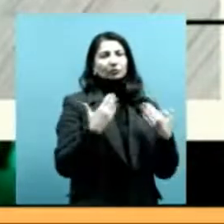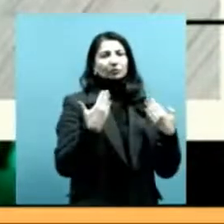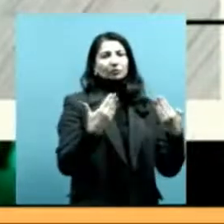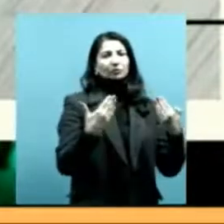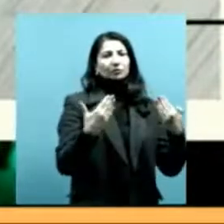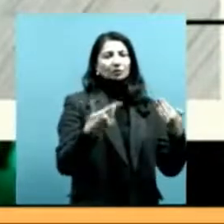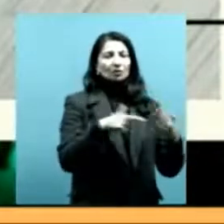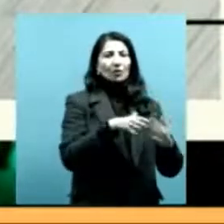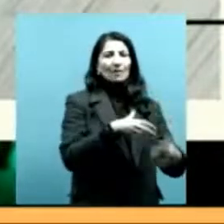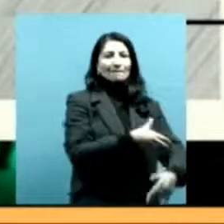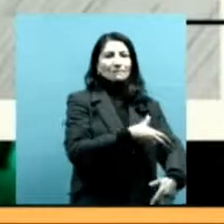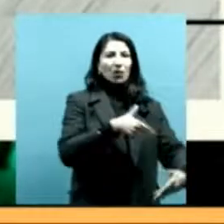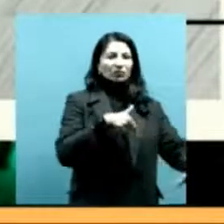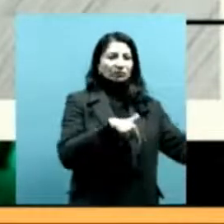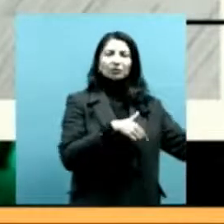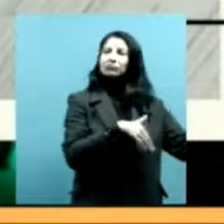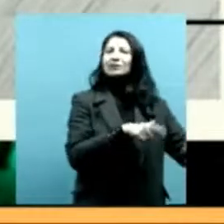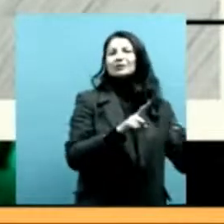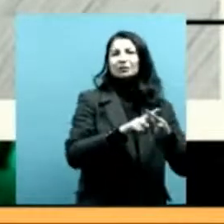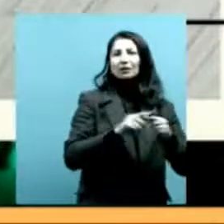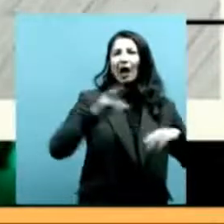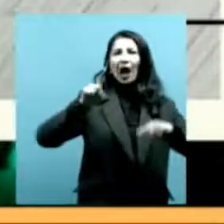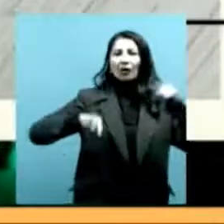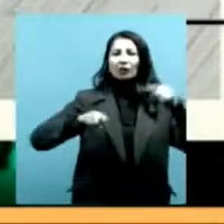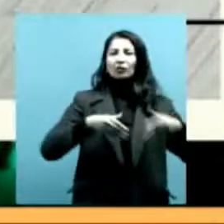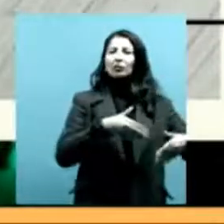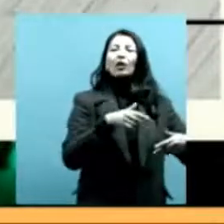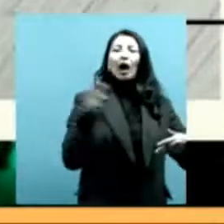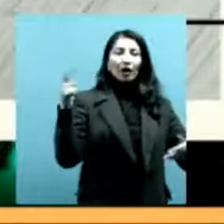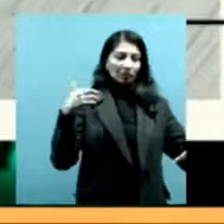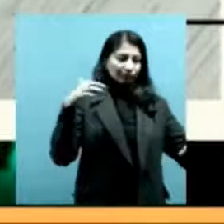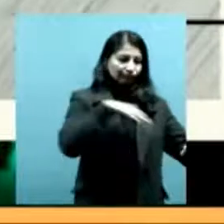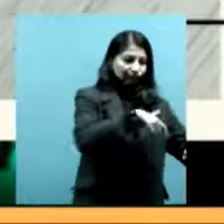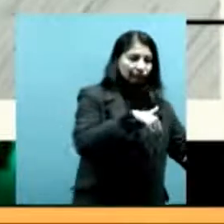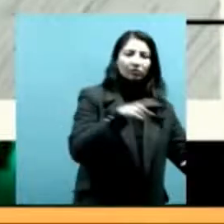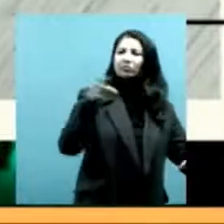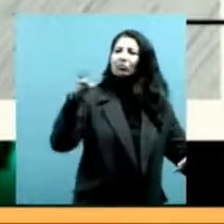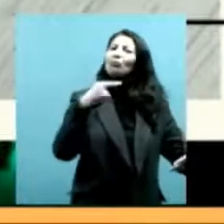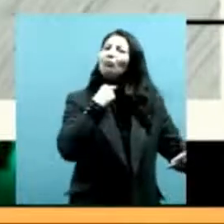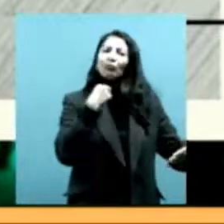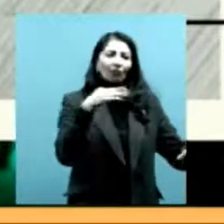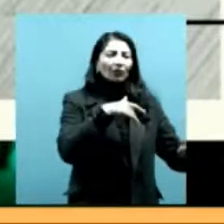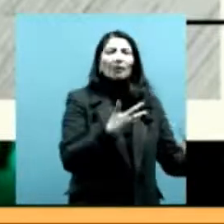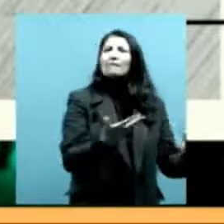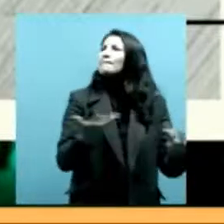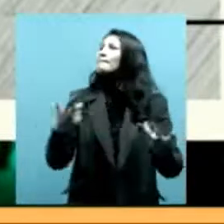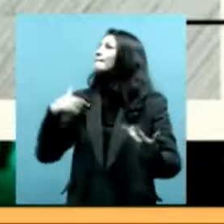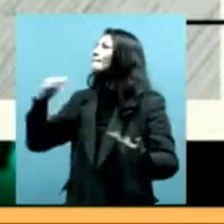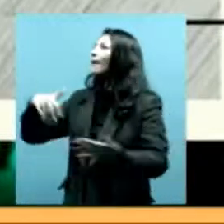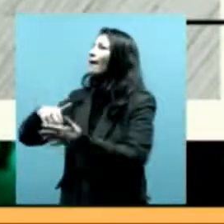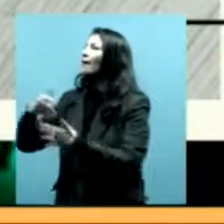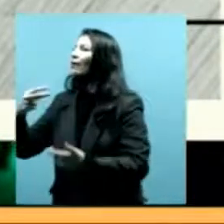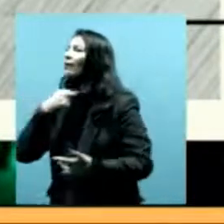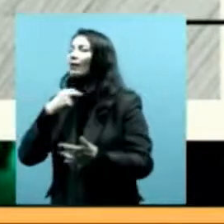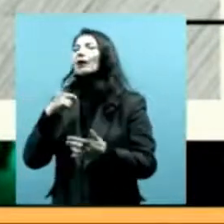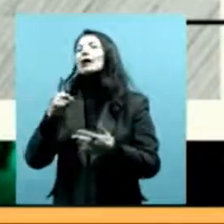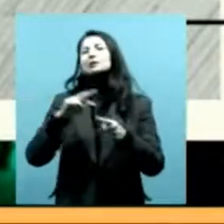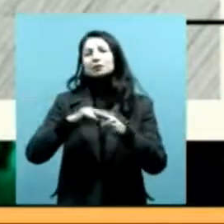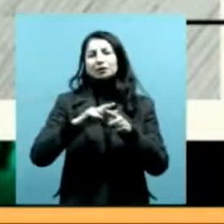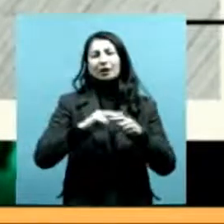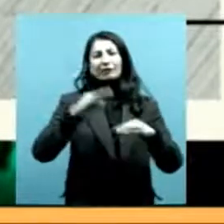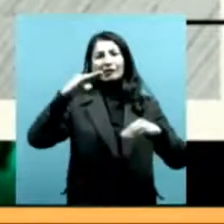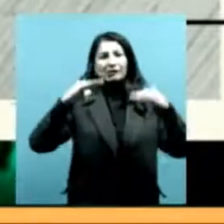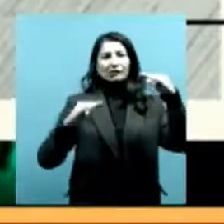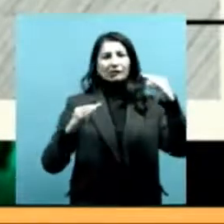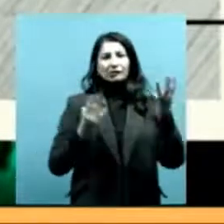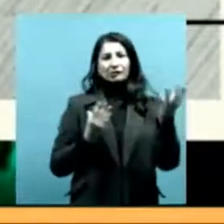potencia esa misma desigualdad de la producción burocrática de los papeles. El dispositivo del archivo otorga un